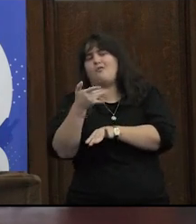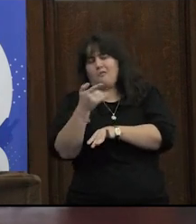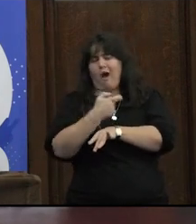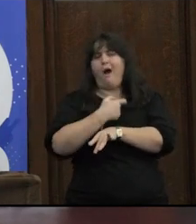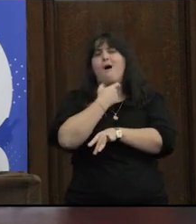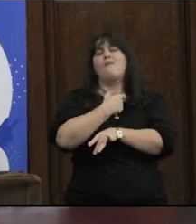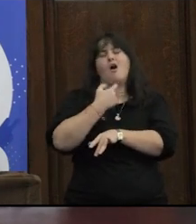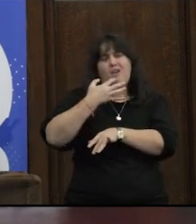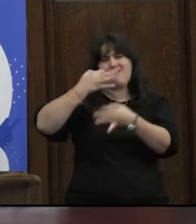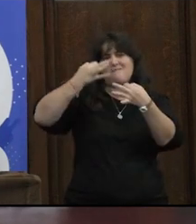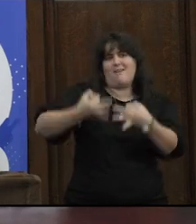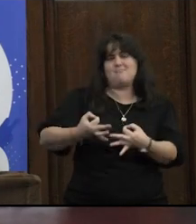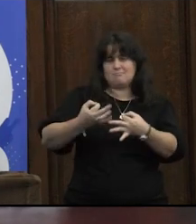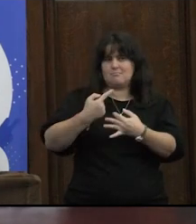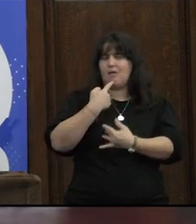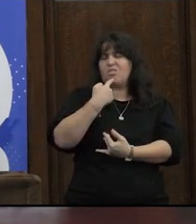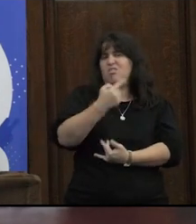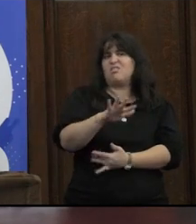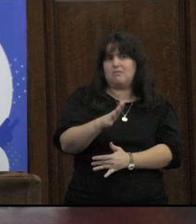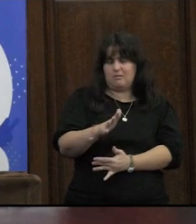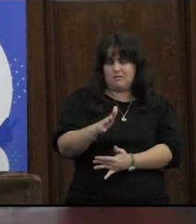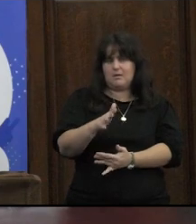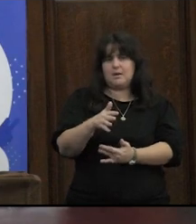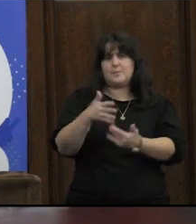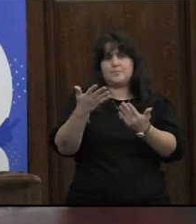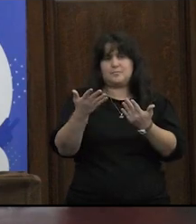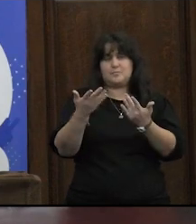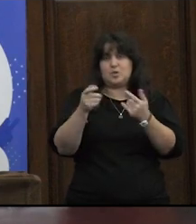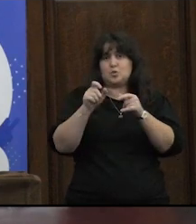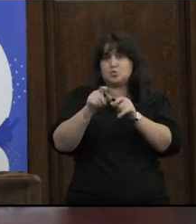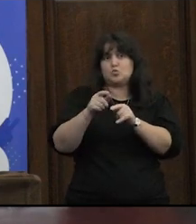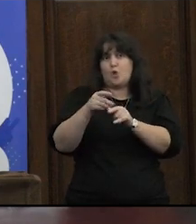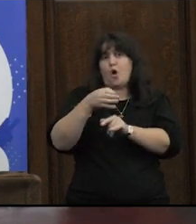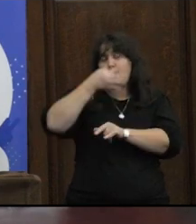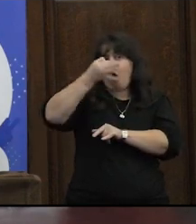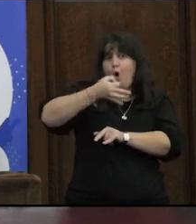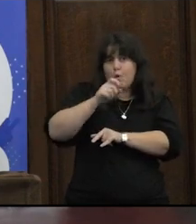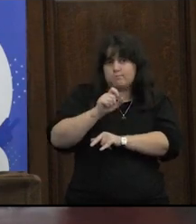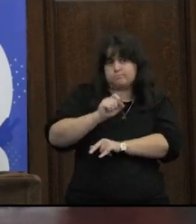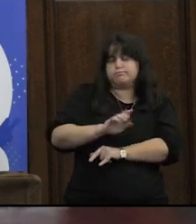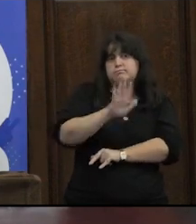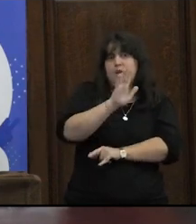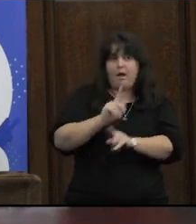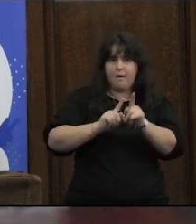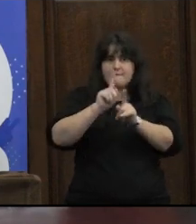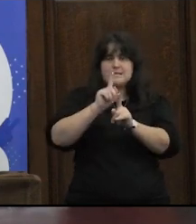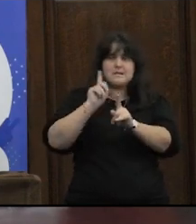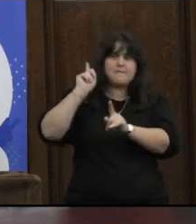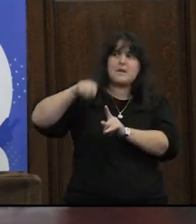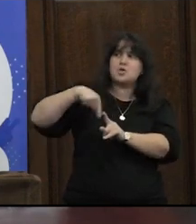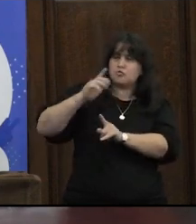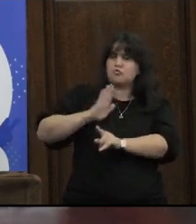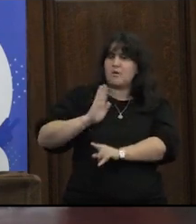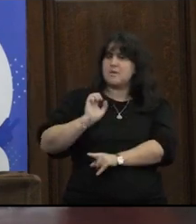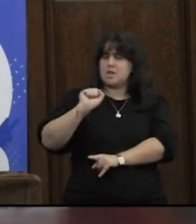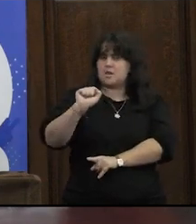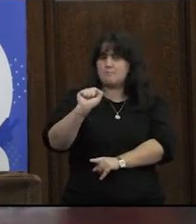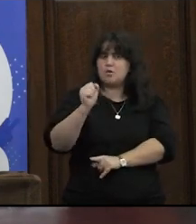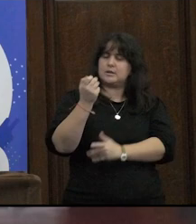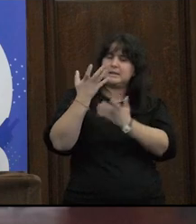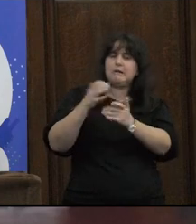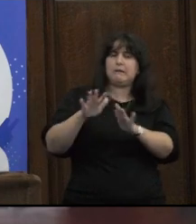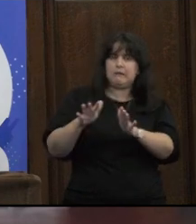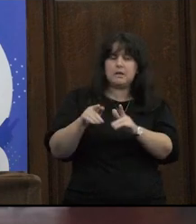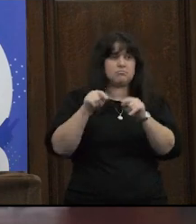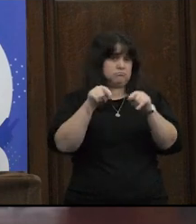estas pedagogías del bien para referirse a pocos discursivos que muchas veces provienen del feminismo